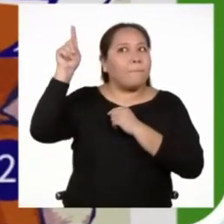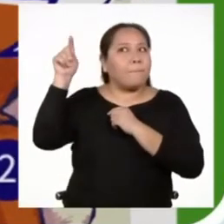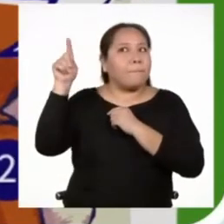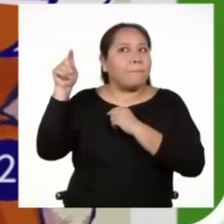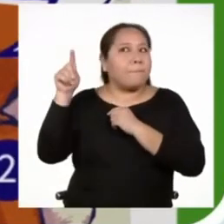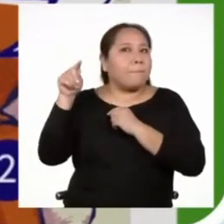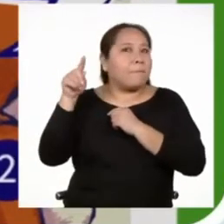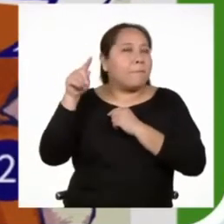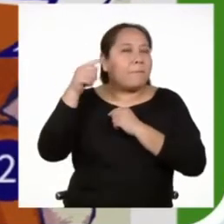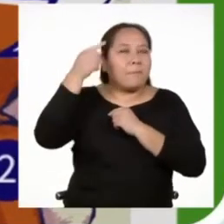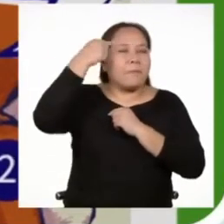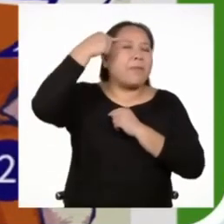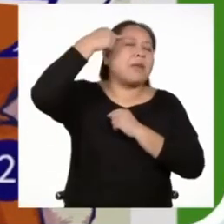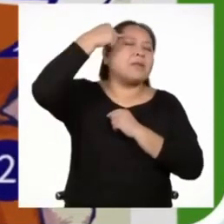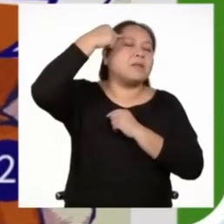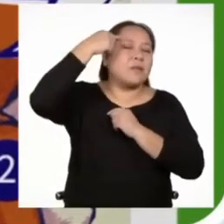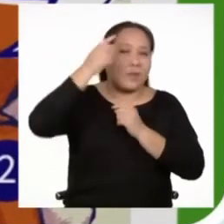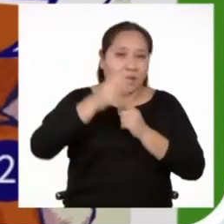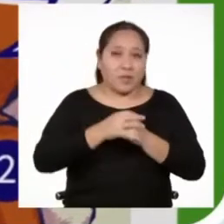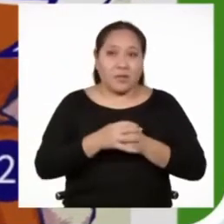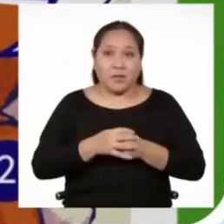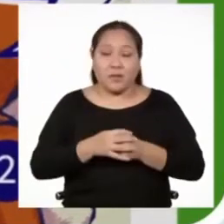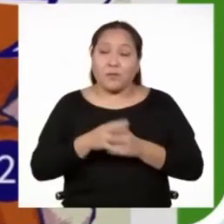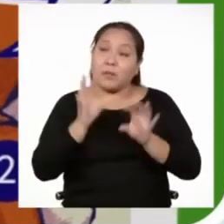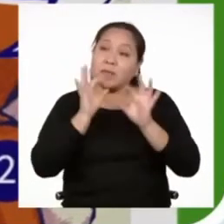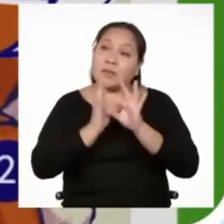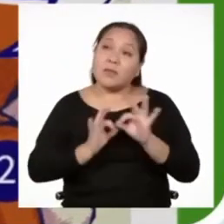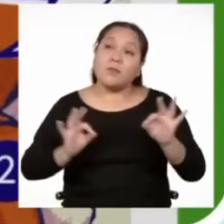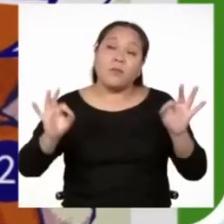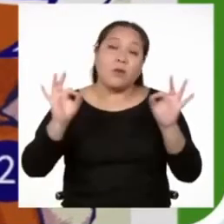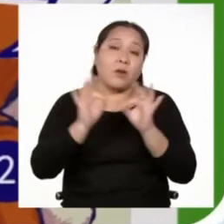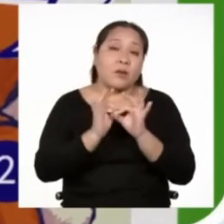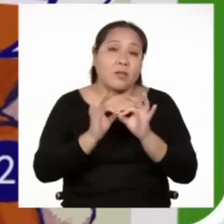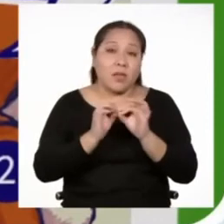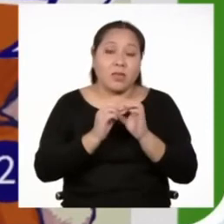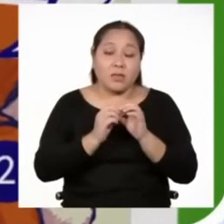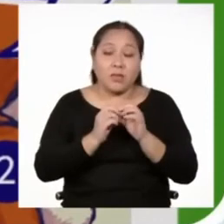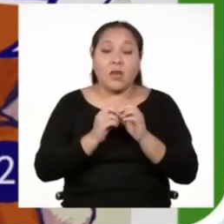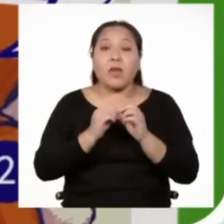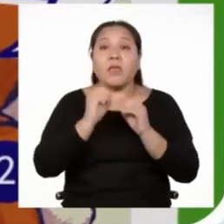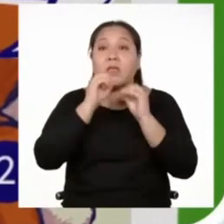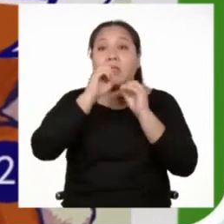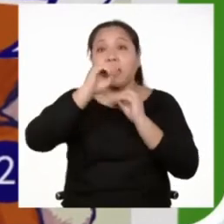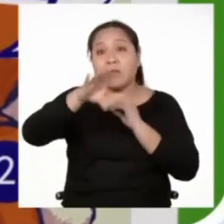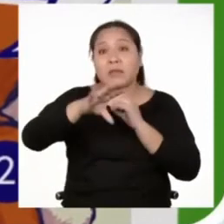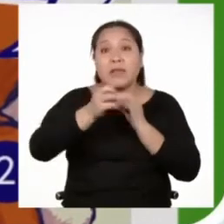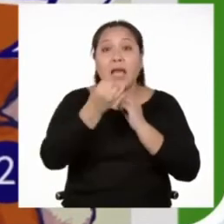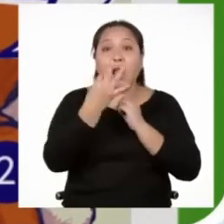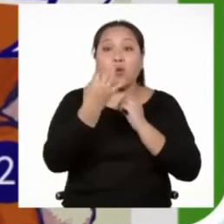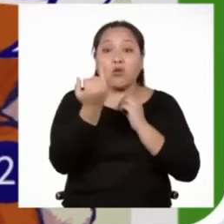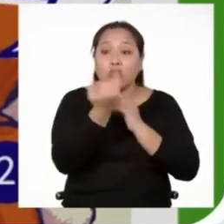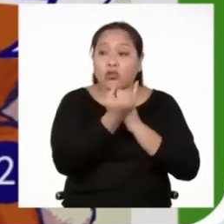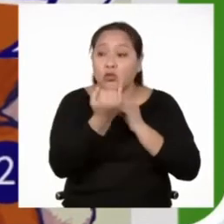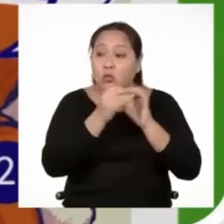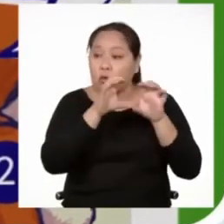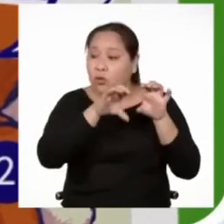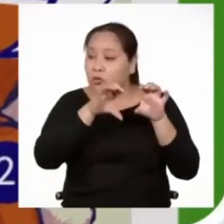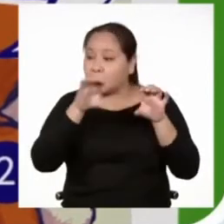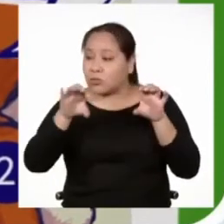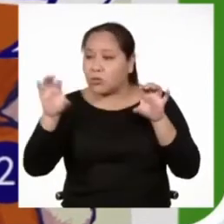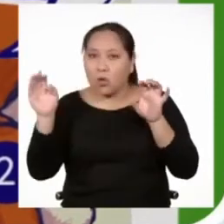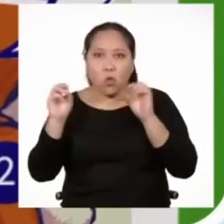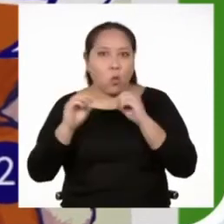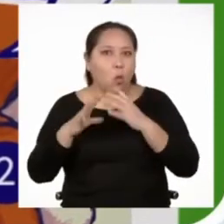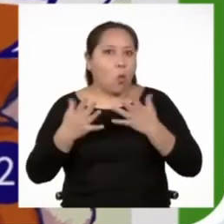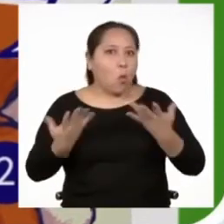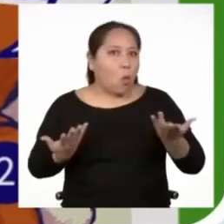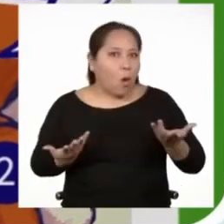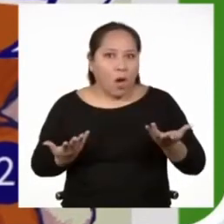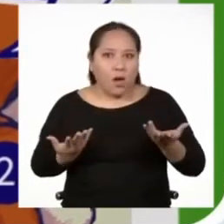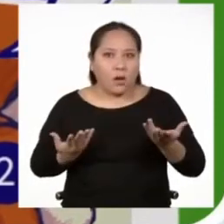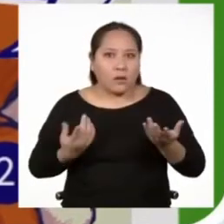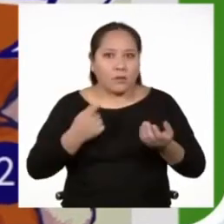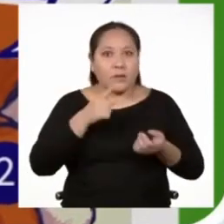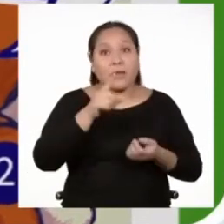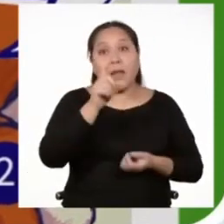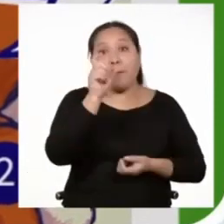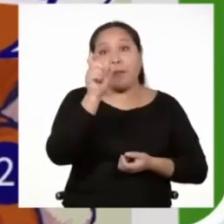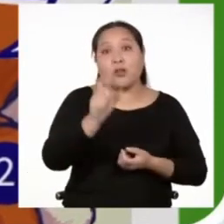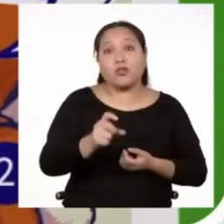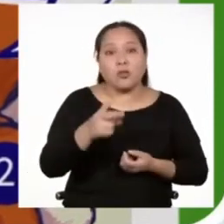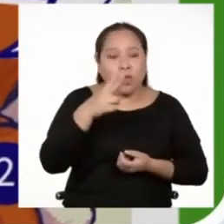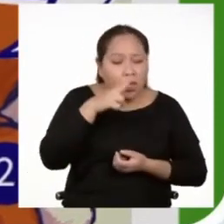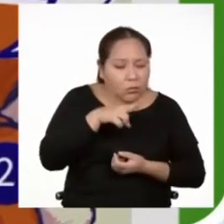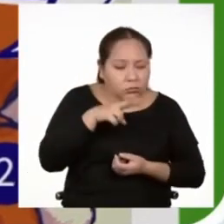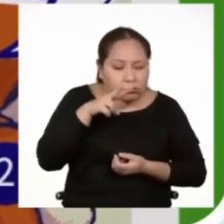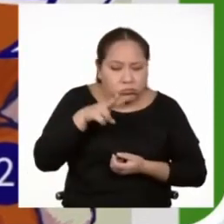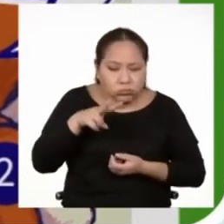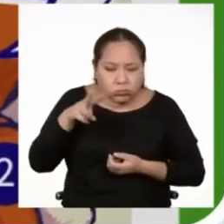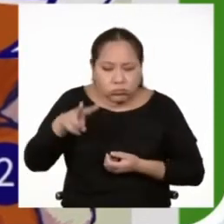es importante decir que existen tiras cómicas que no cuentan contexto. En este caso, el lector puede interpretarlas